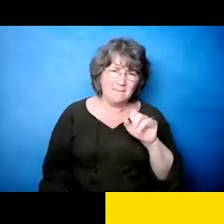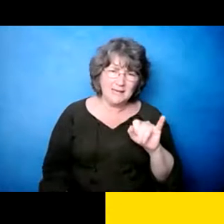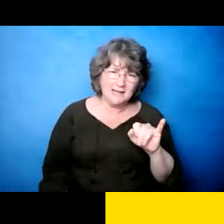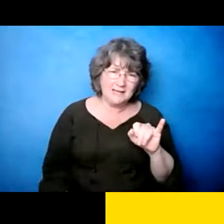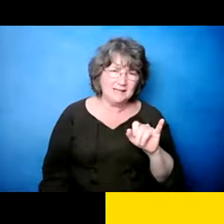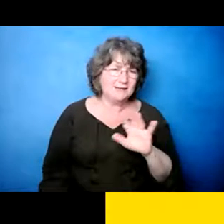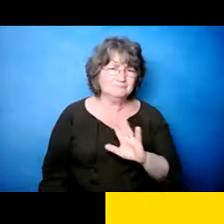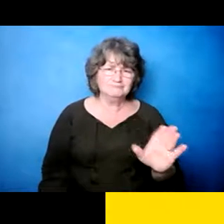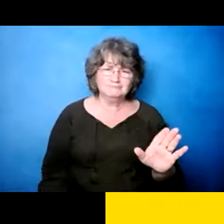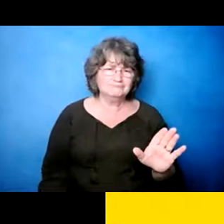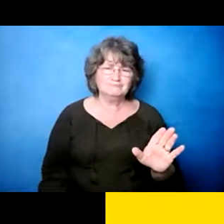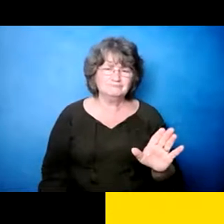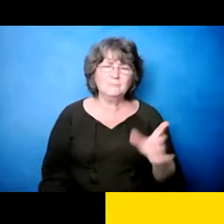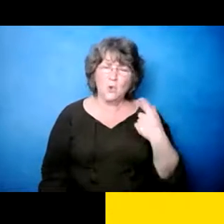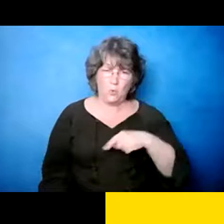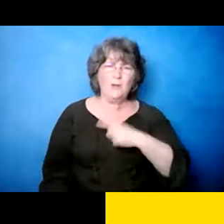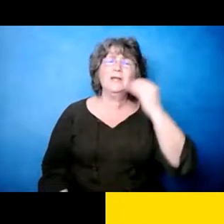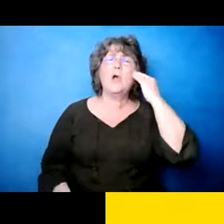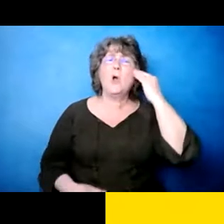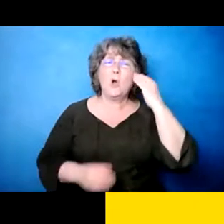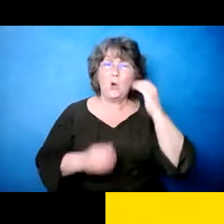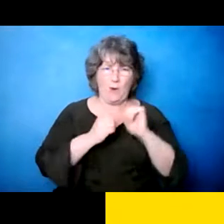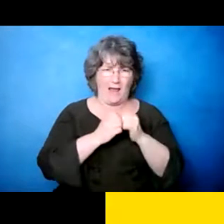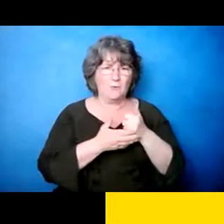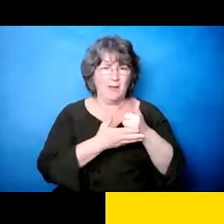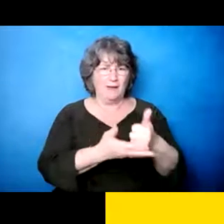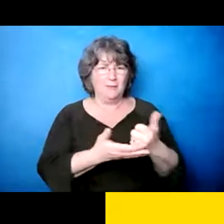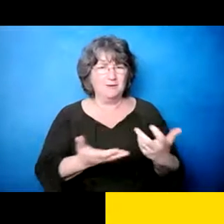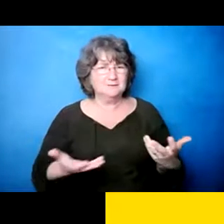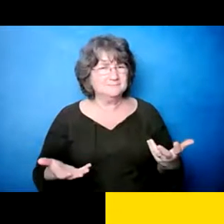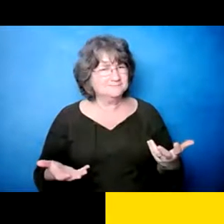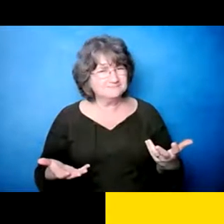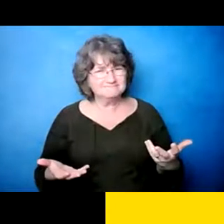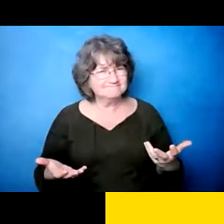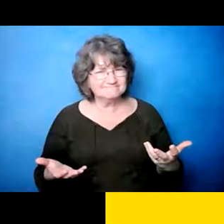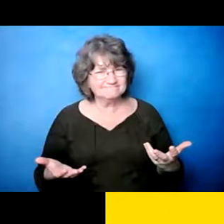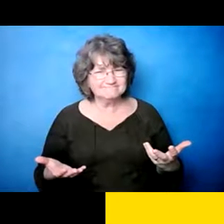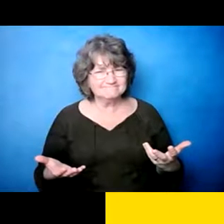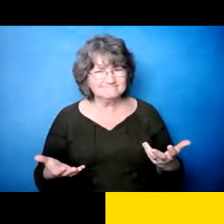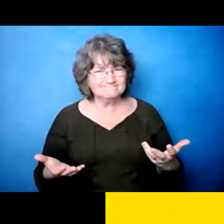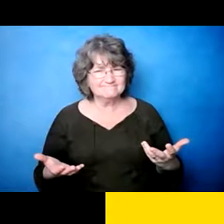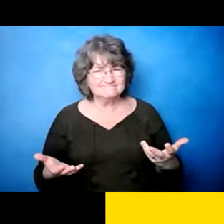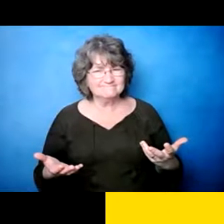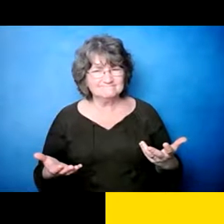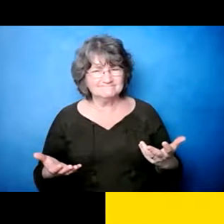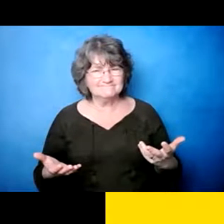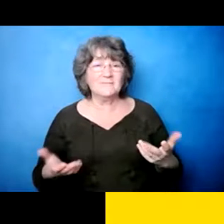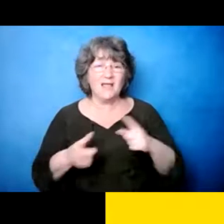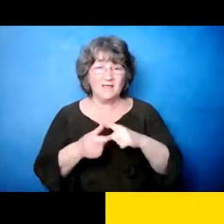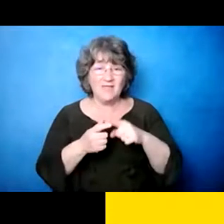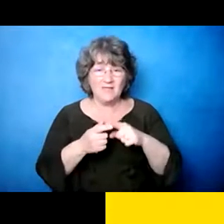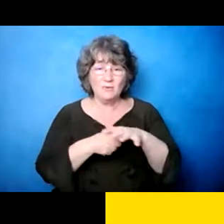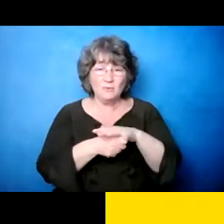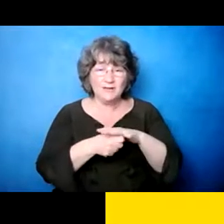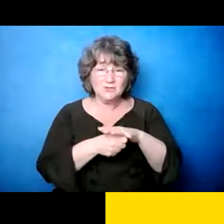O porque son, como somos una, una, una comunidad incapacitada, nosotros no, no tenemos que ayudarles